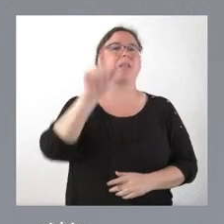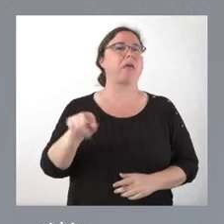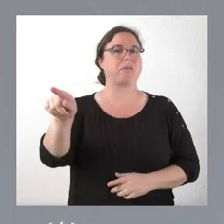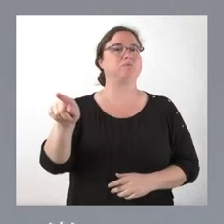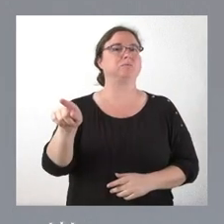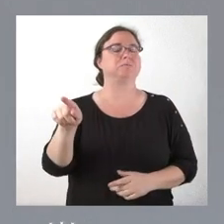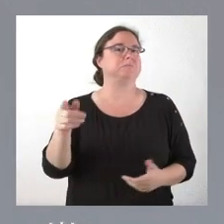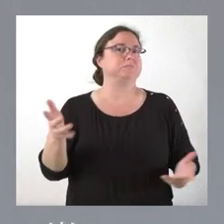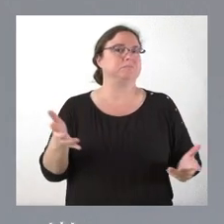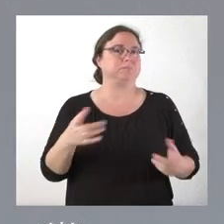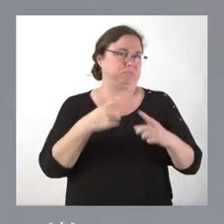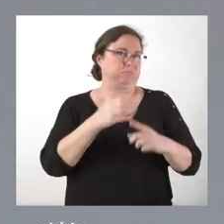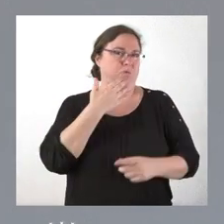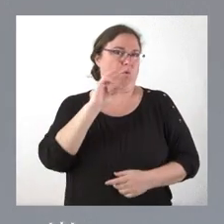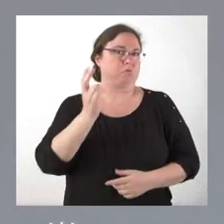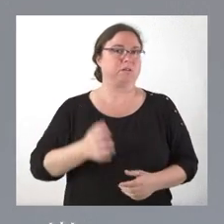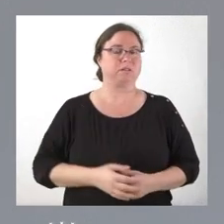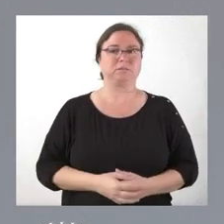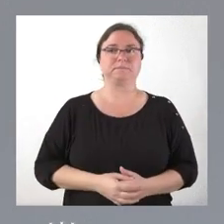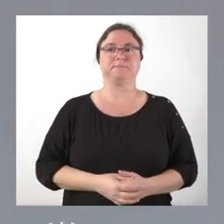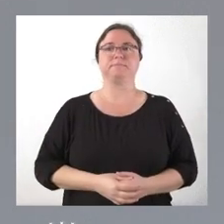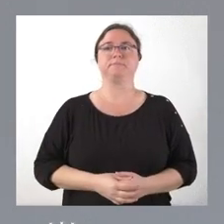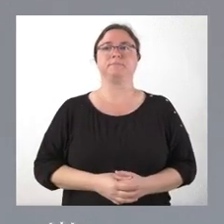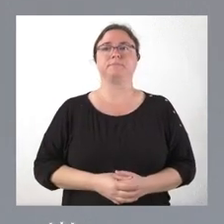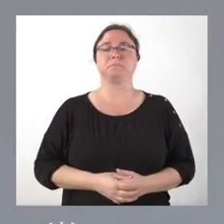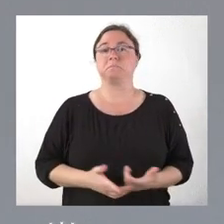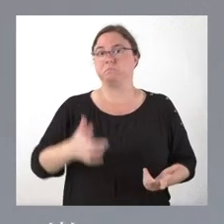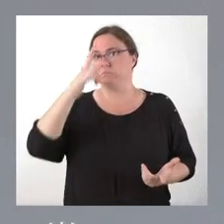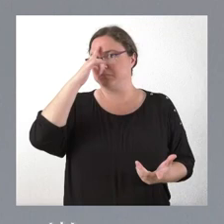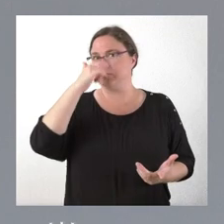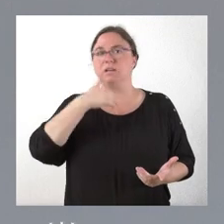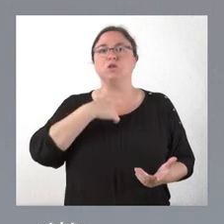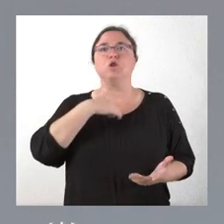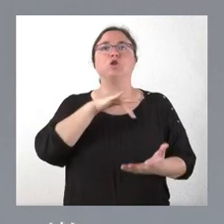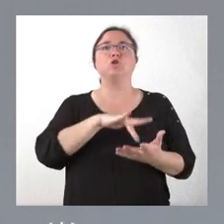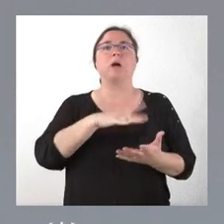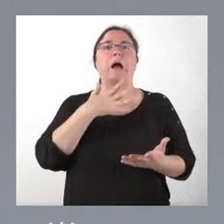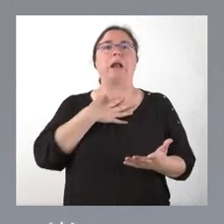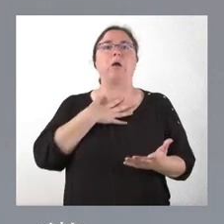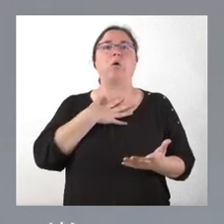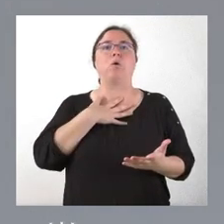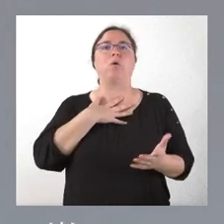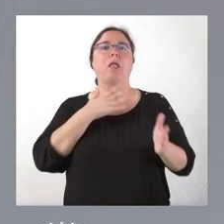Ya ve usted que no incurro en ningún tipo de ambigüedad.